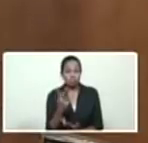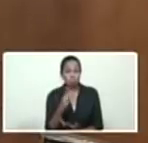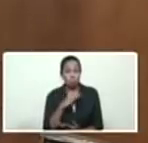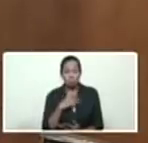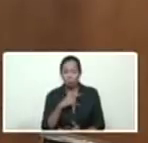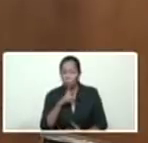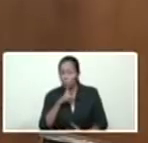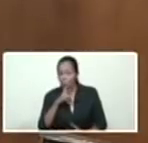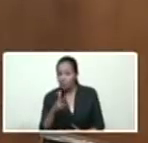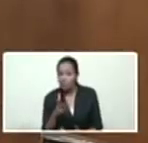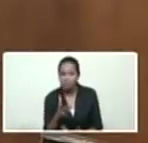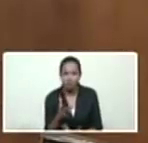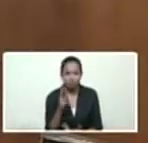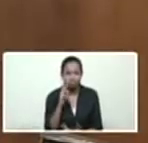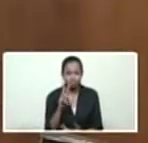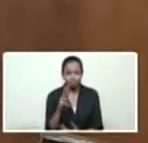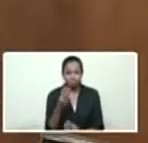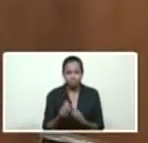catastrófico.